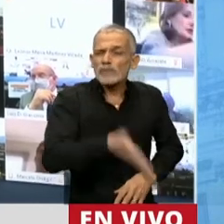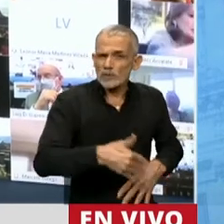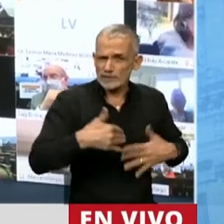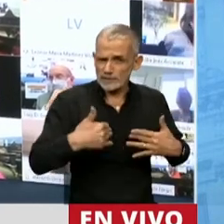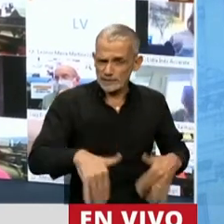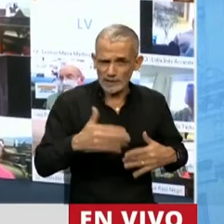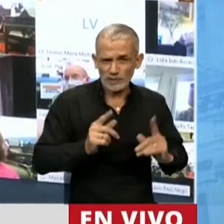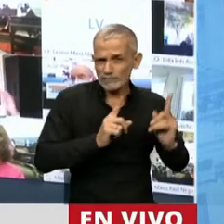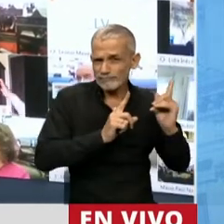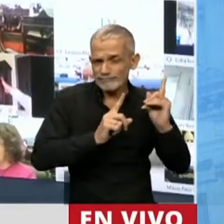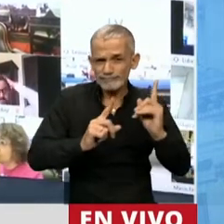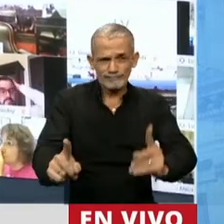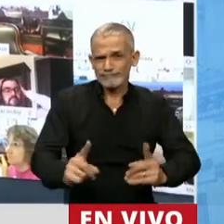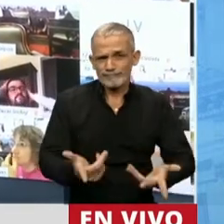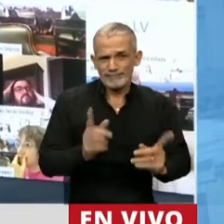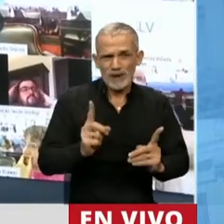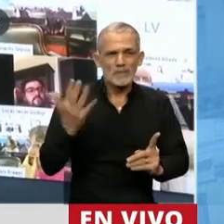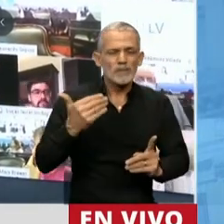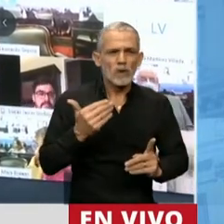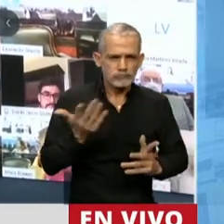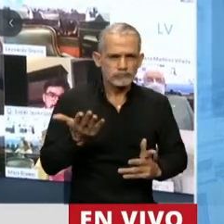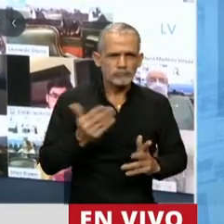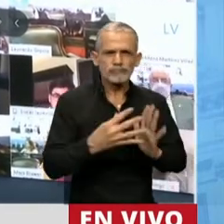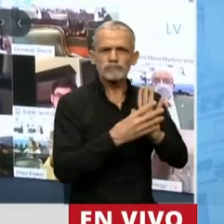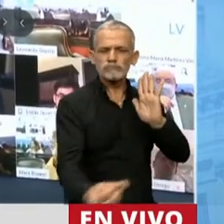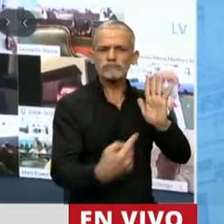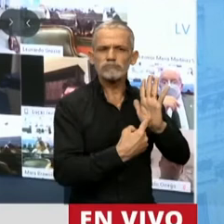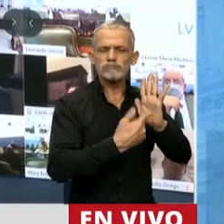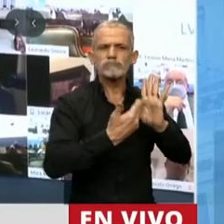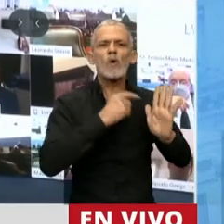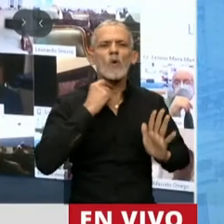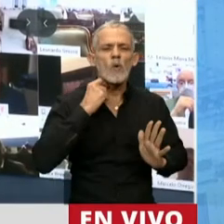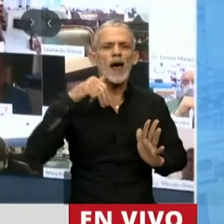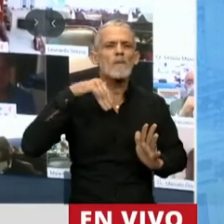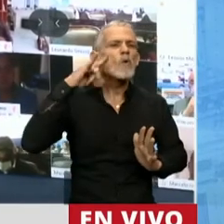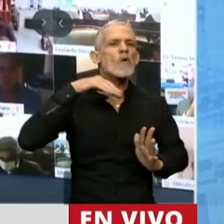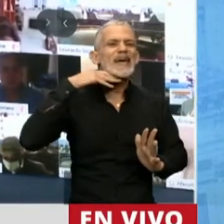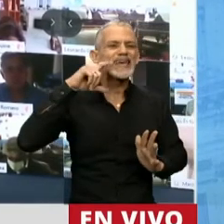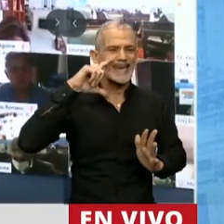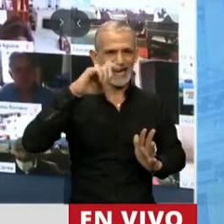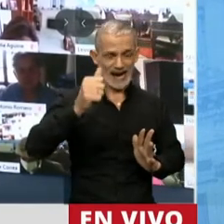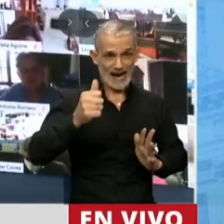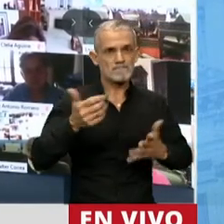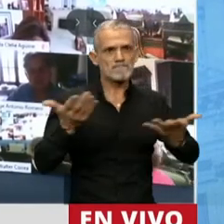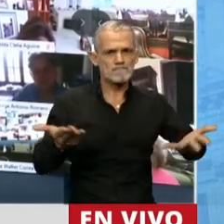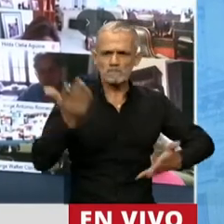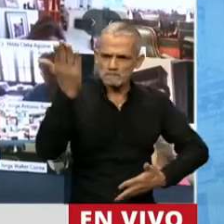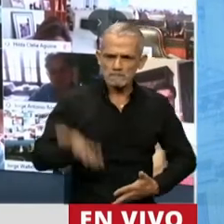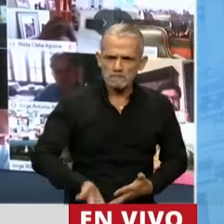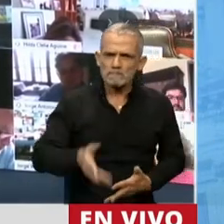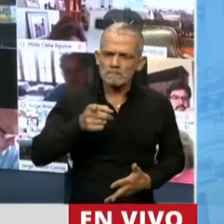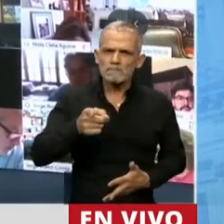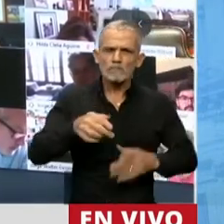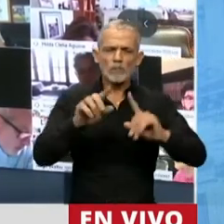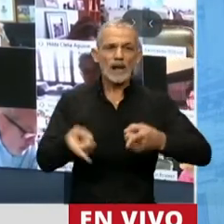más vigencia que nunca. La palabra y el ejemplo del cura Carlos Mujica fue, además,